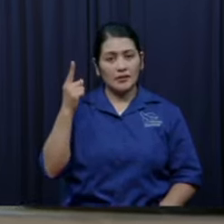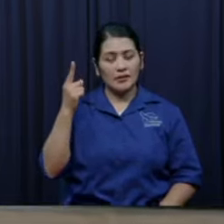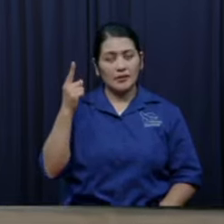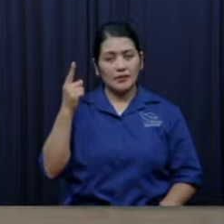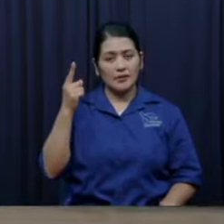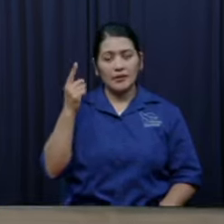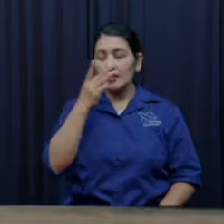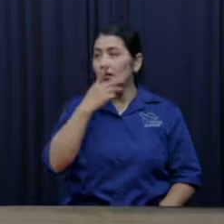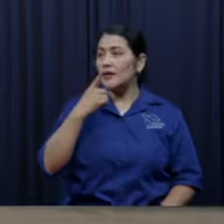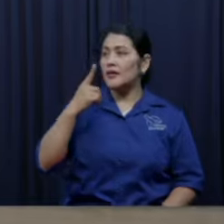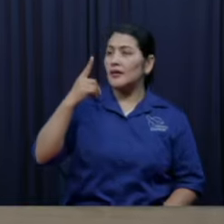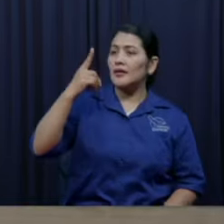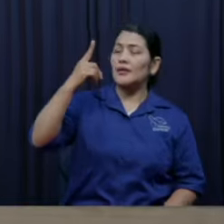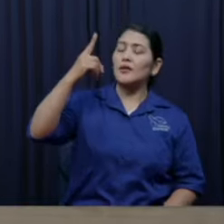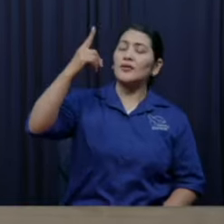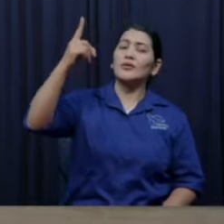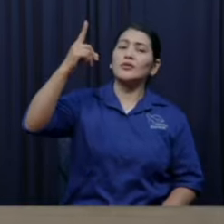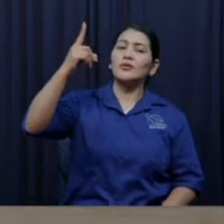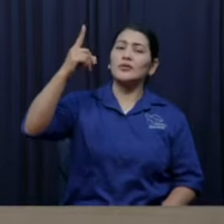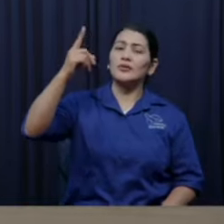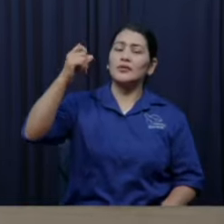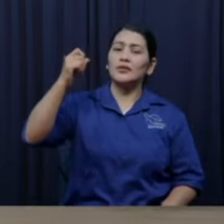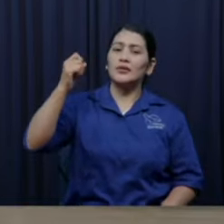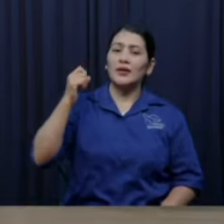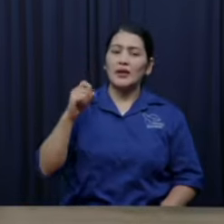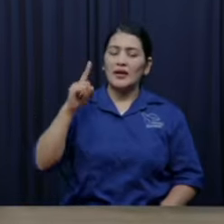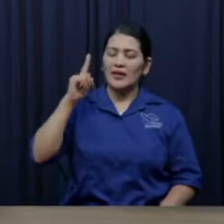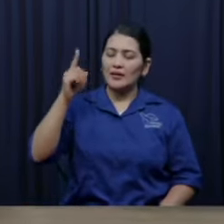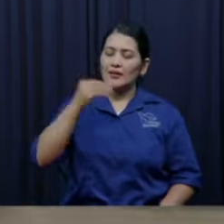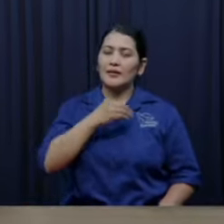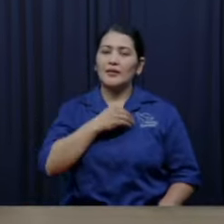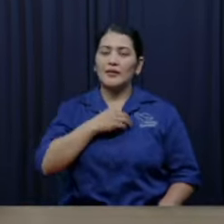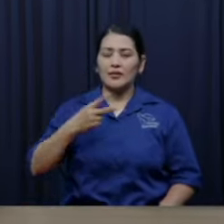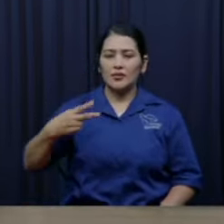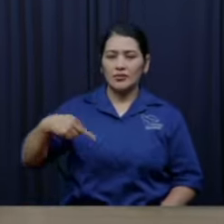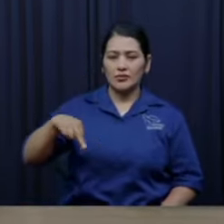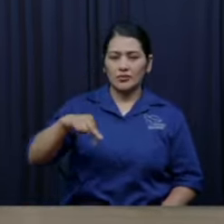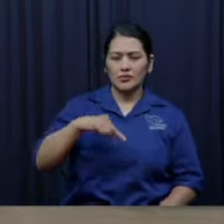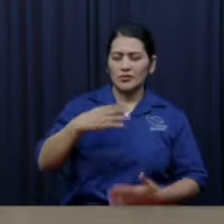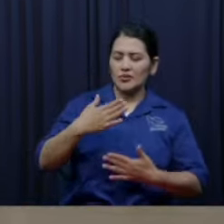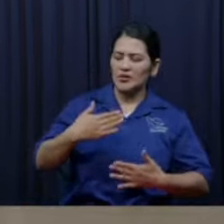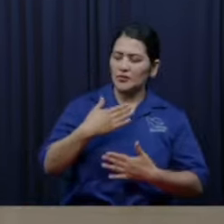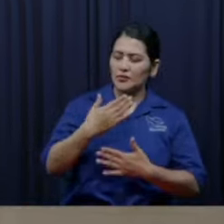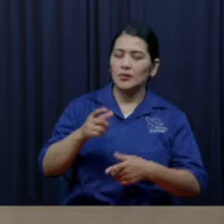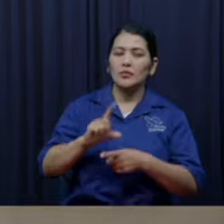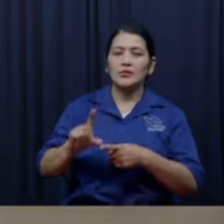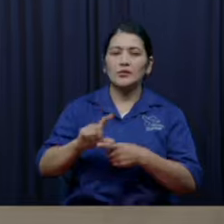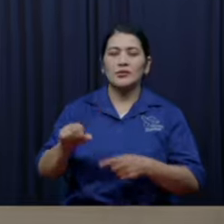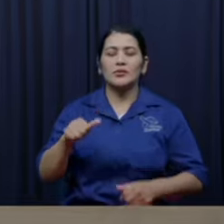solo por una cuestión así entre paréntesis por eso también yo digo que raro eso de